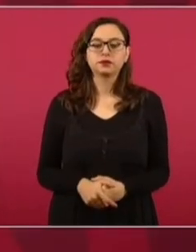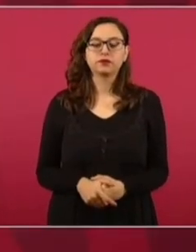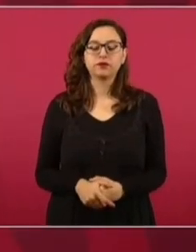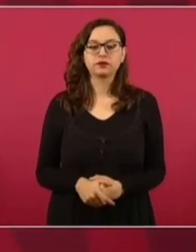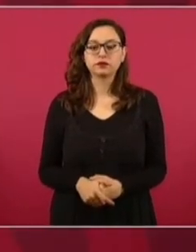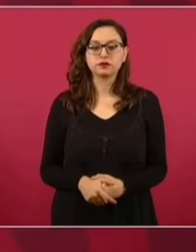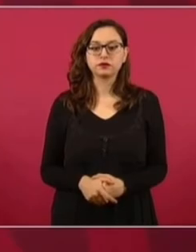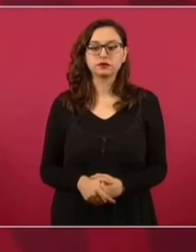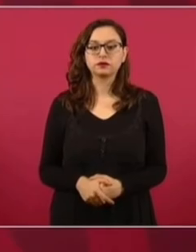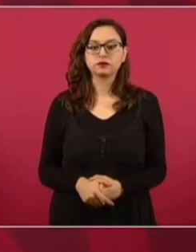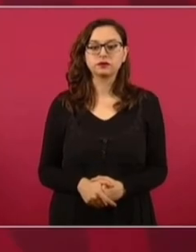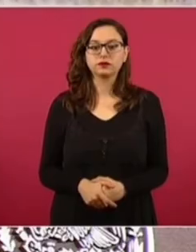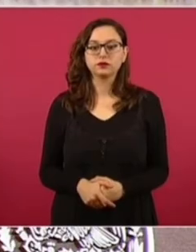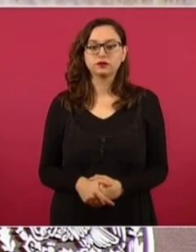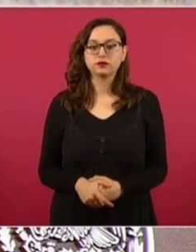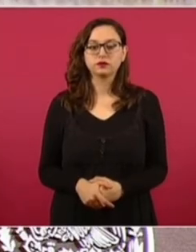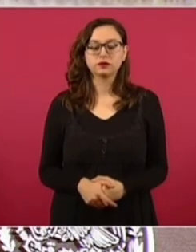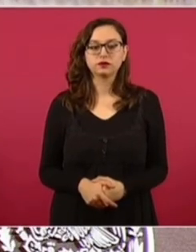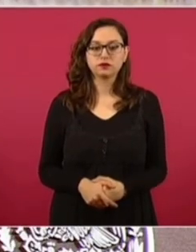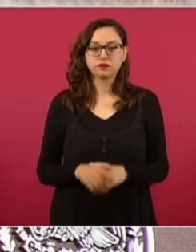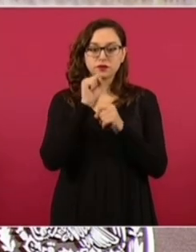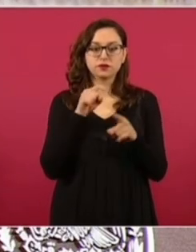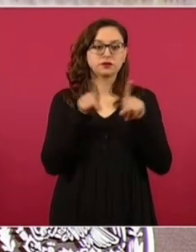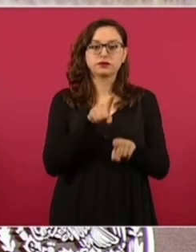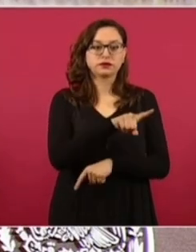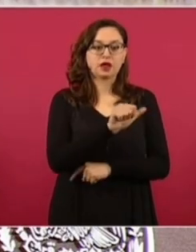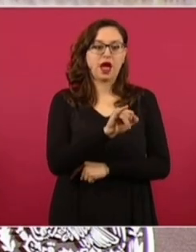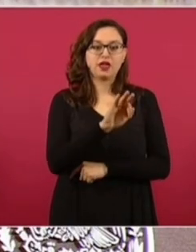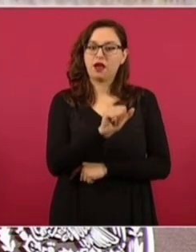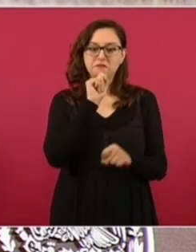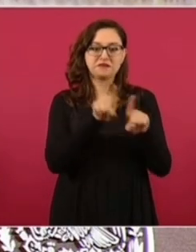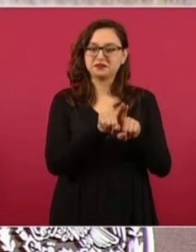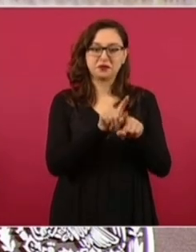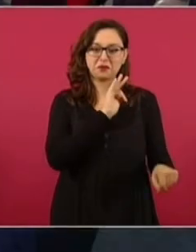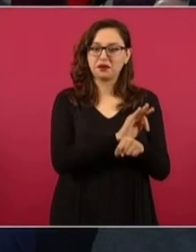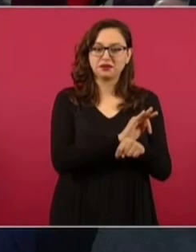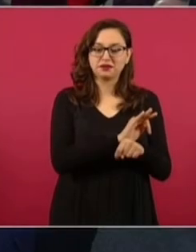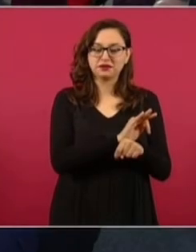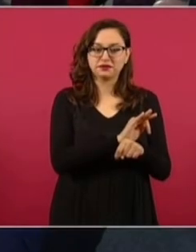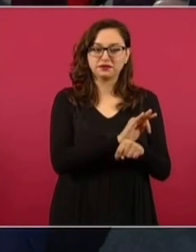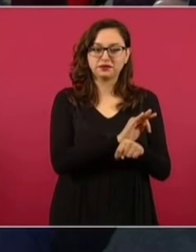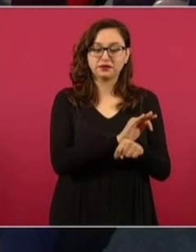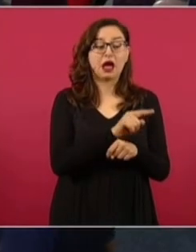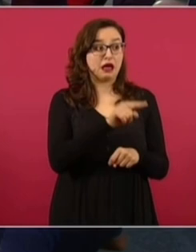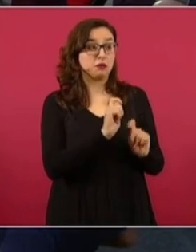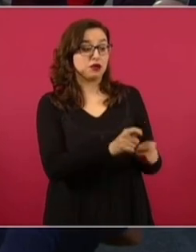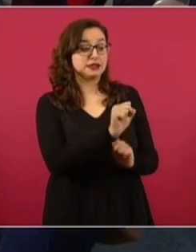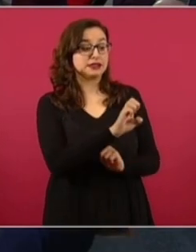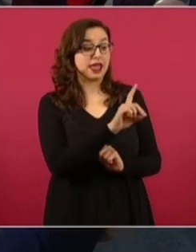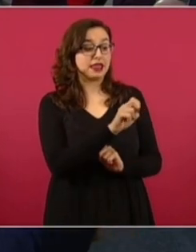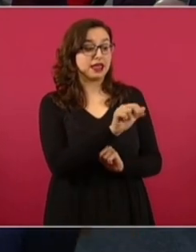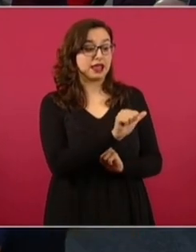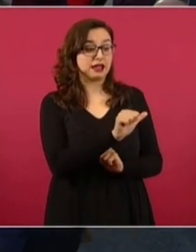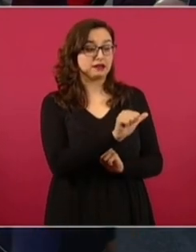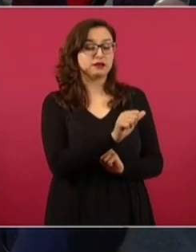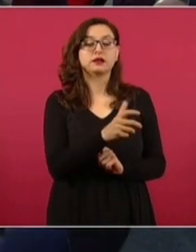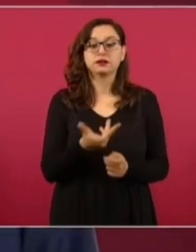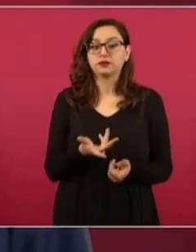Y ya fue lo que hicimos en el aeropuerto. Y el juez